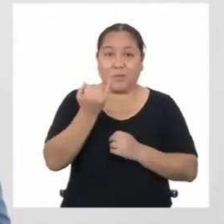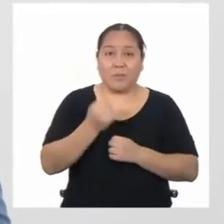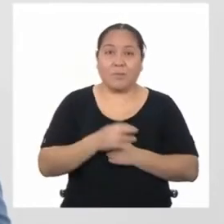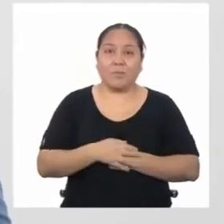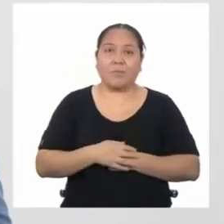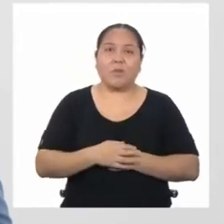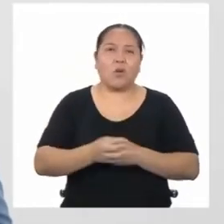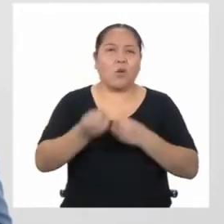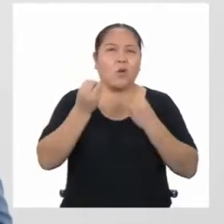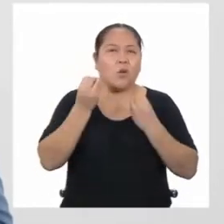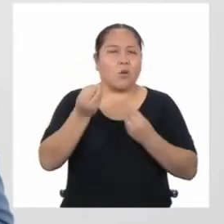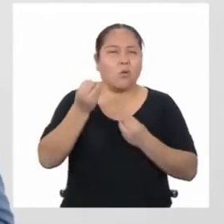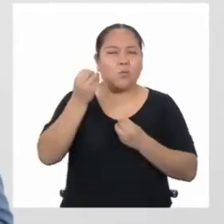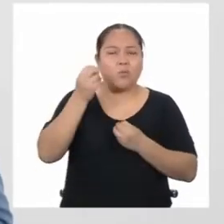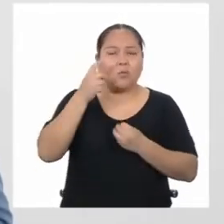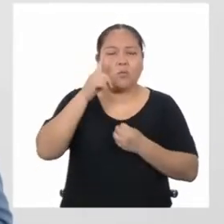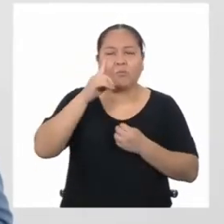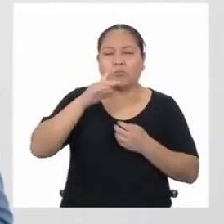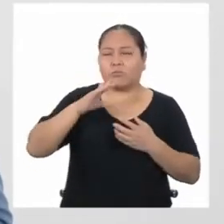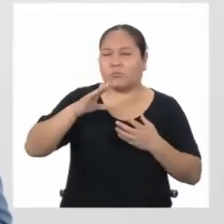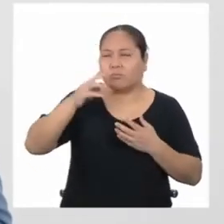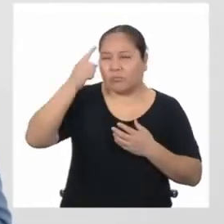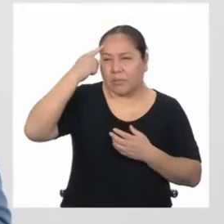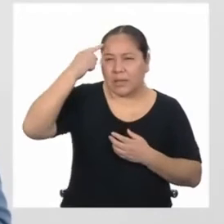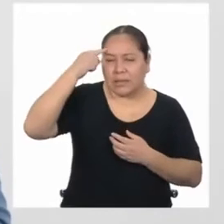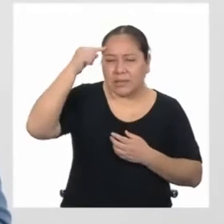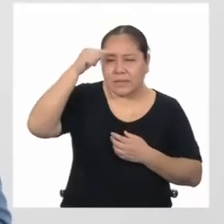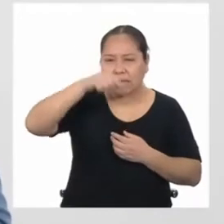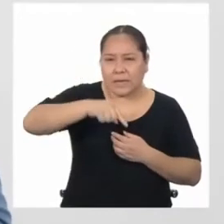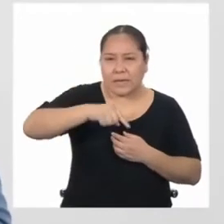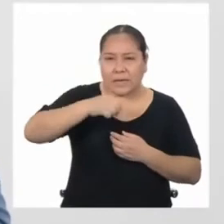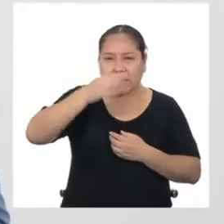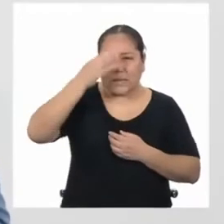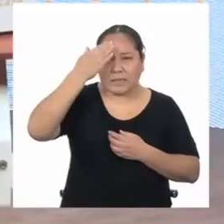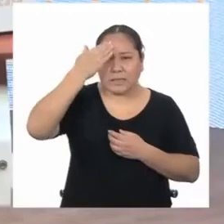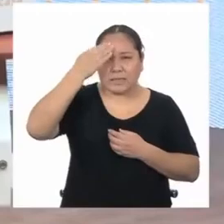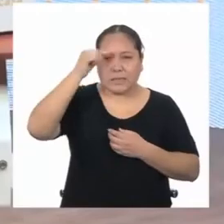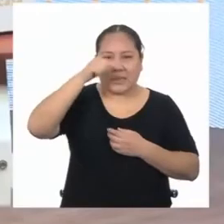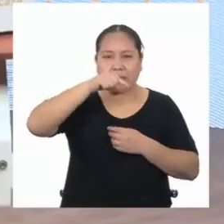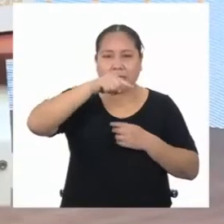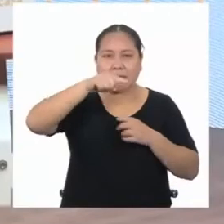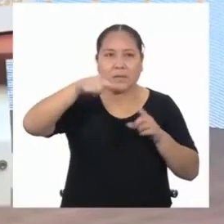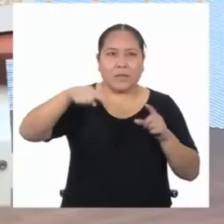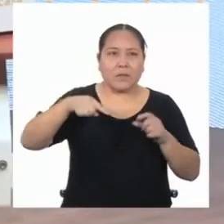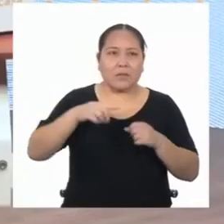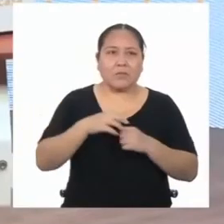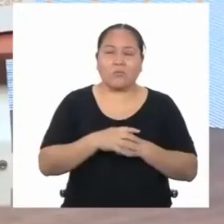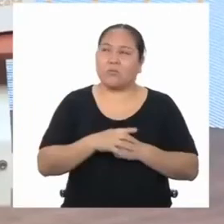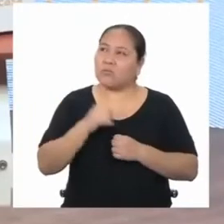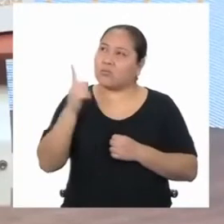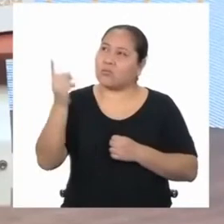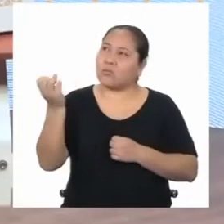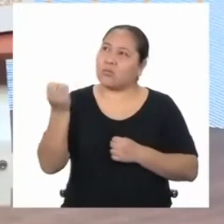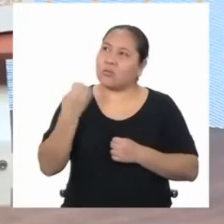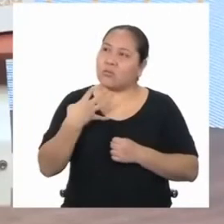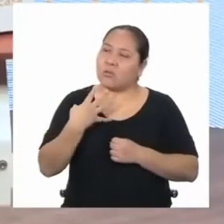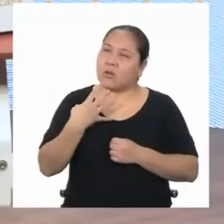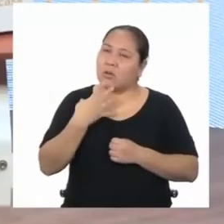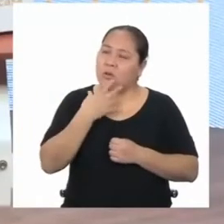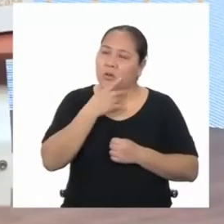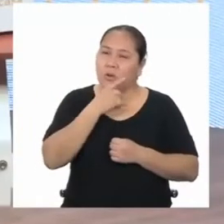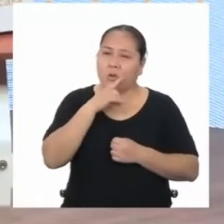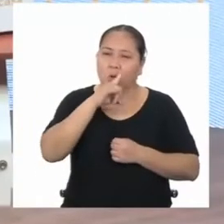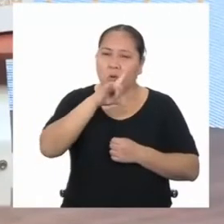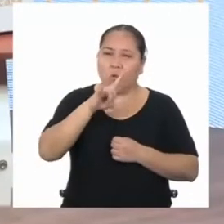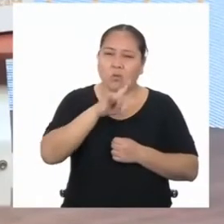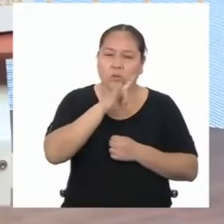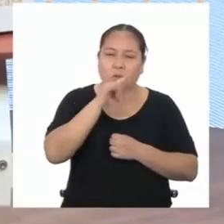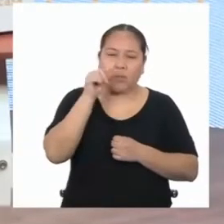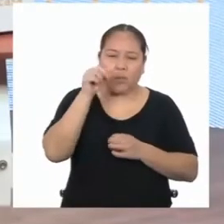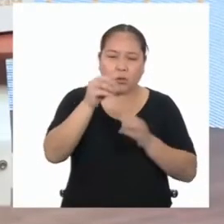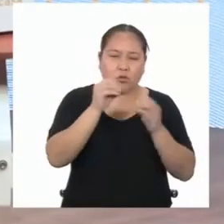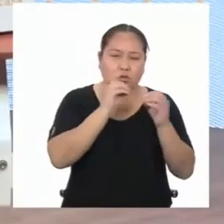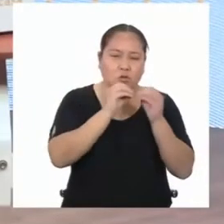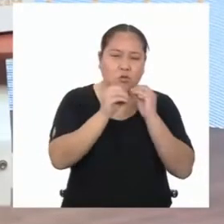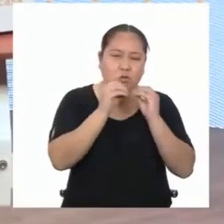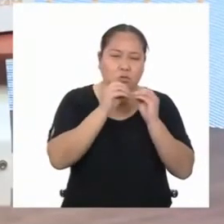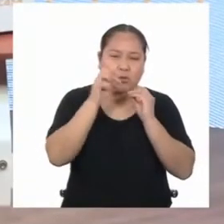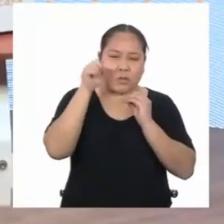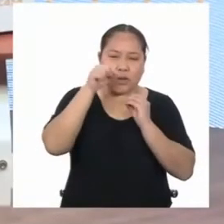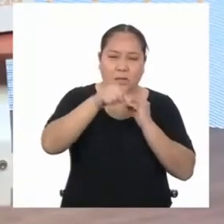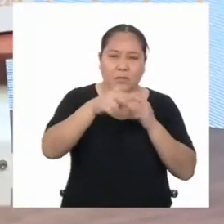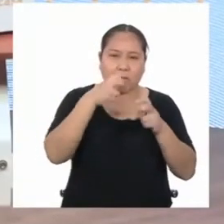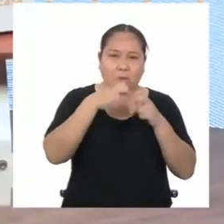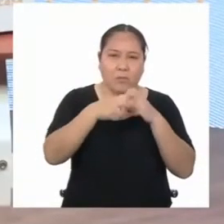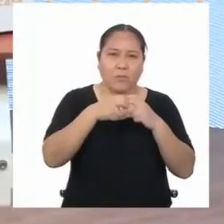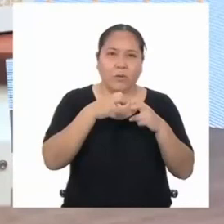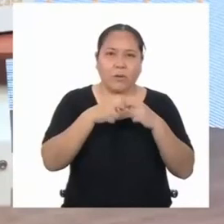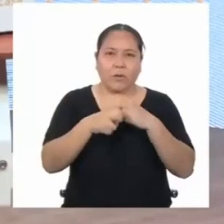¿Cómo se les ocurre que podemos calcular esa área asombreada? Nos dijo que usemos nuestra lógica para resolver este tipo de problemas.